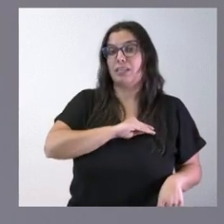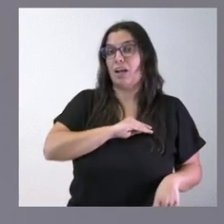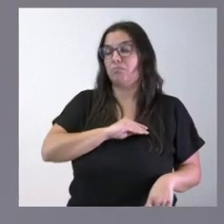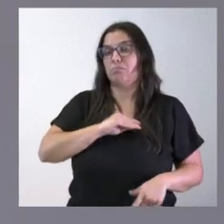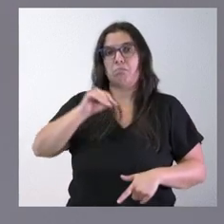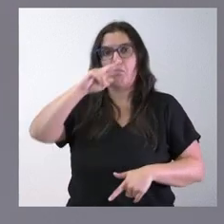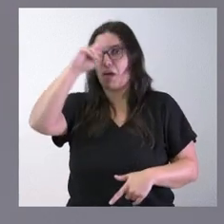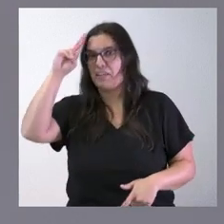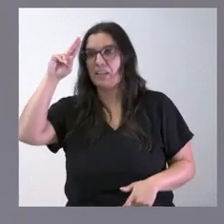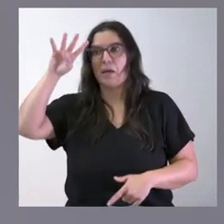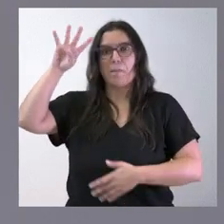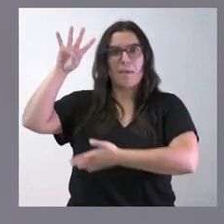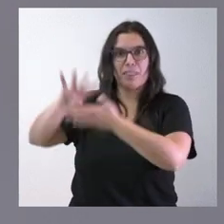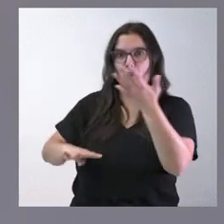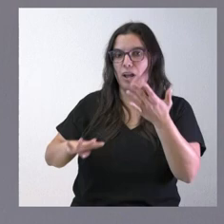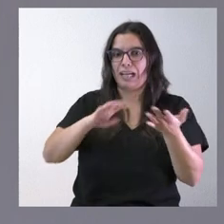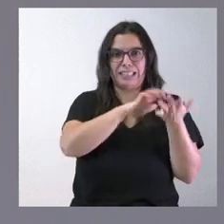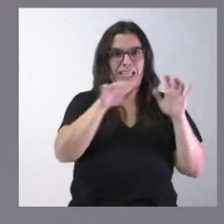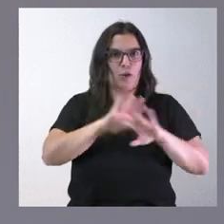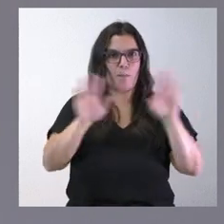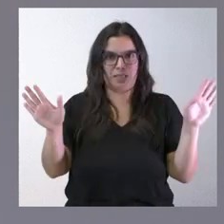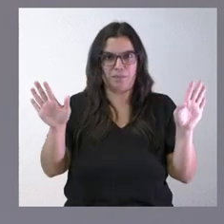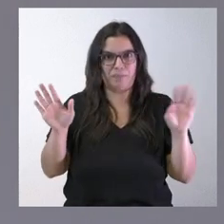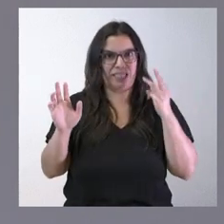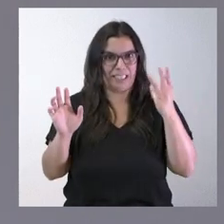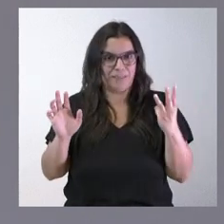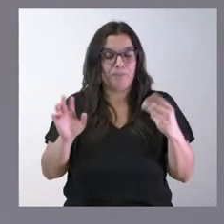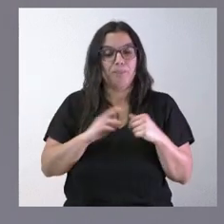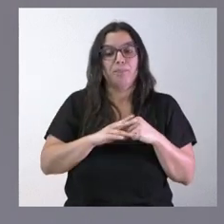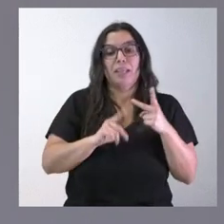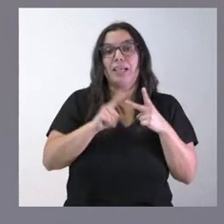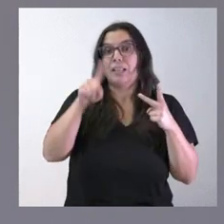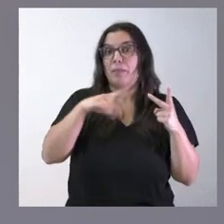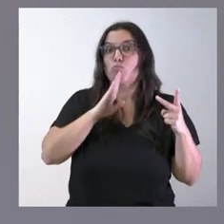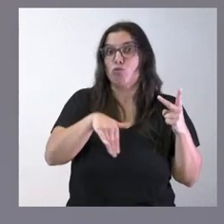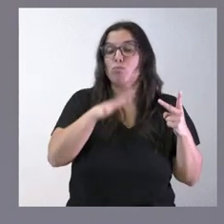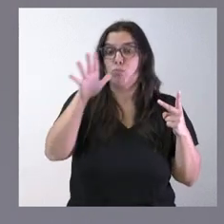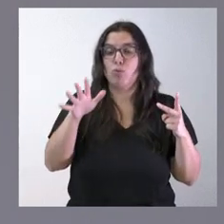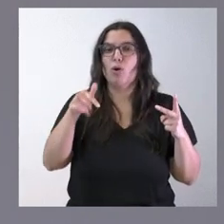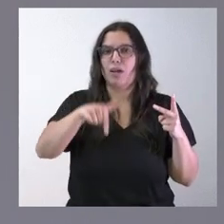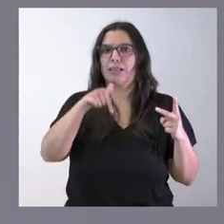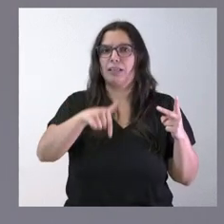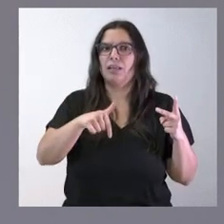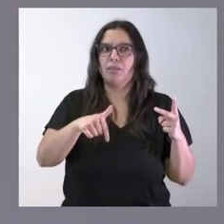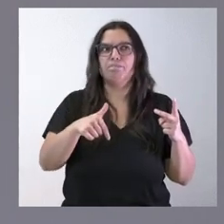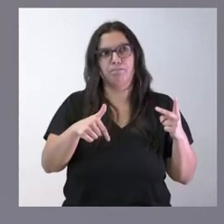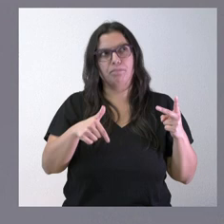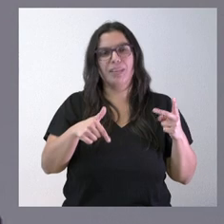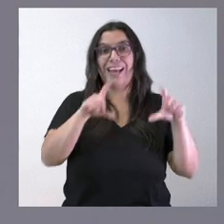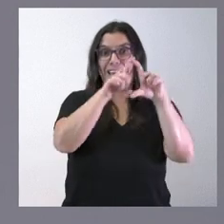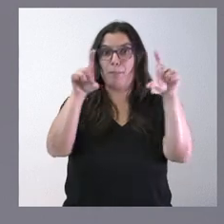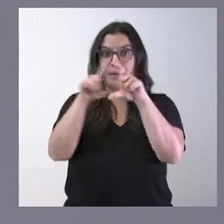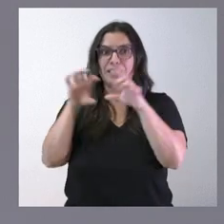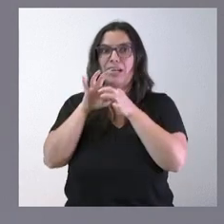Barcelona y la comunidad de Castilla y León. Segundo, porque tenemos un buen número de empresas